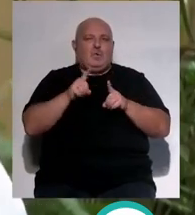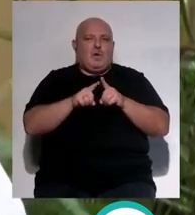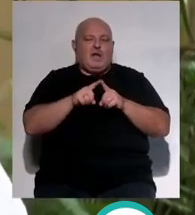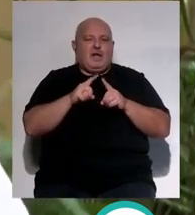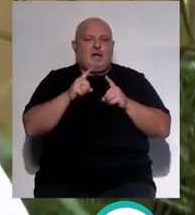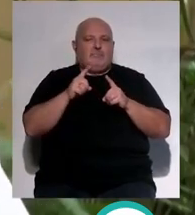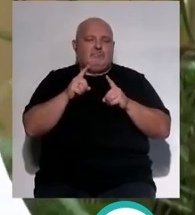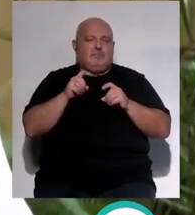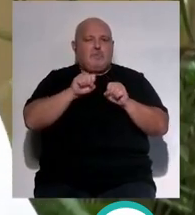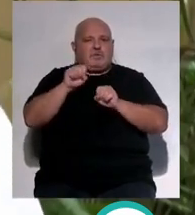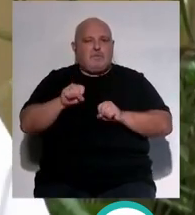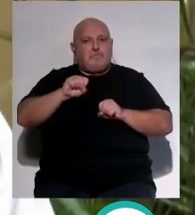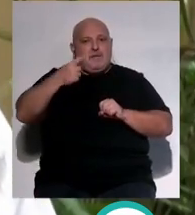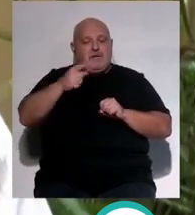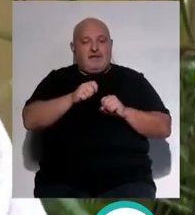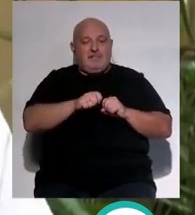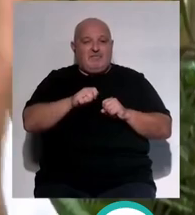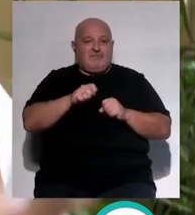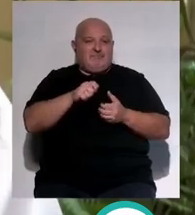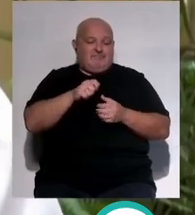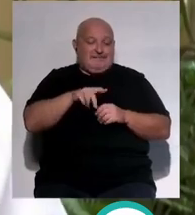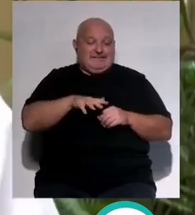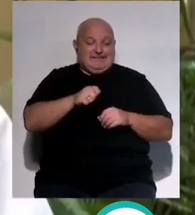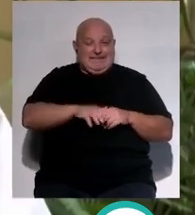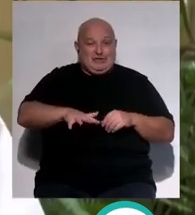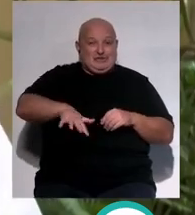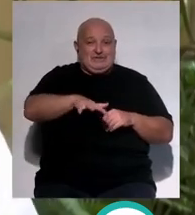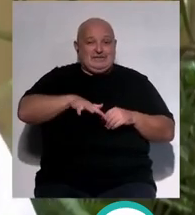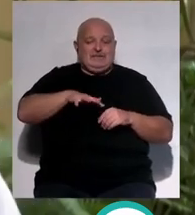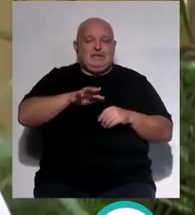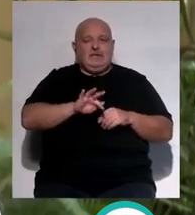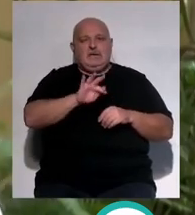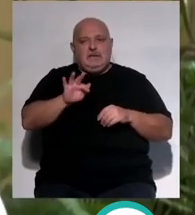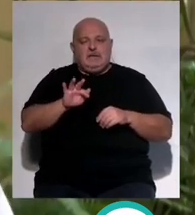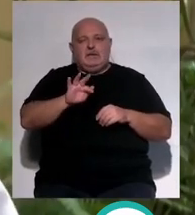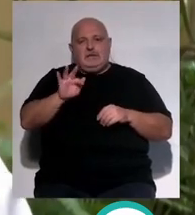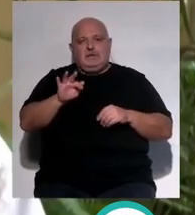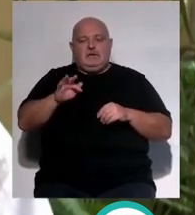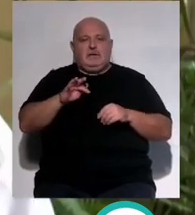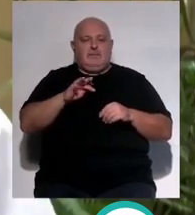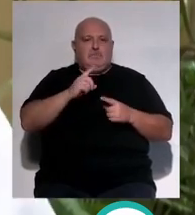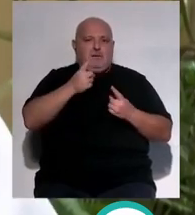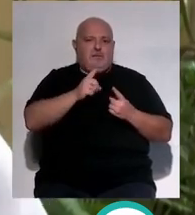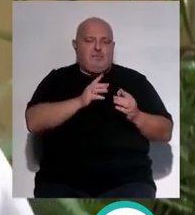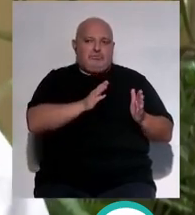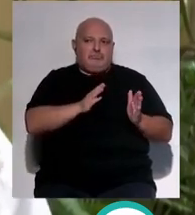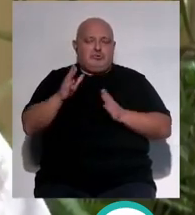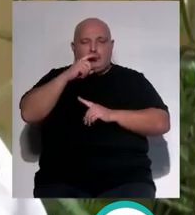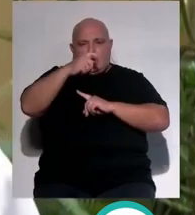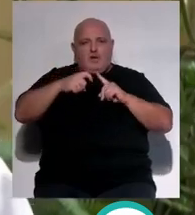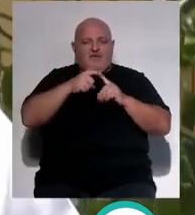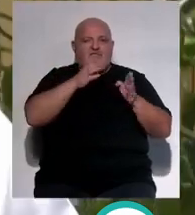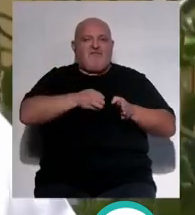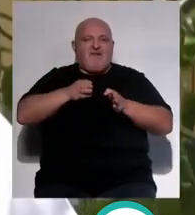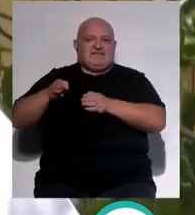intentar proteger primero a los más vulnerables y después pues ir vacunando al resto de la población es decir, que ya como todos los años por